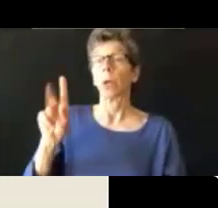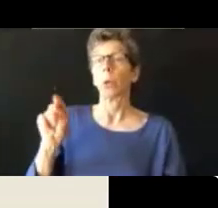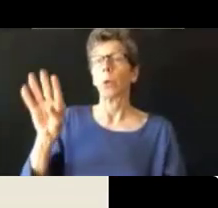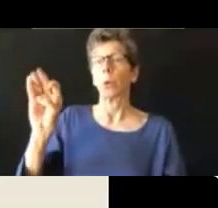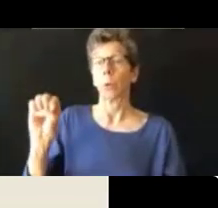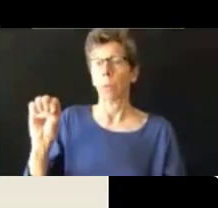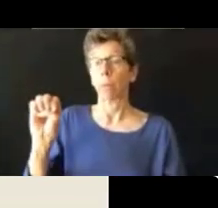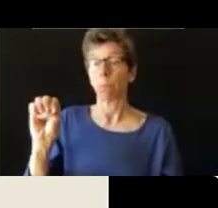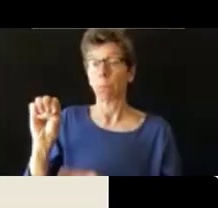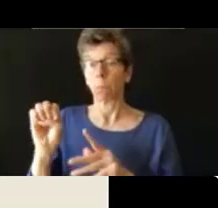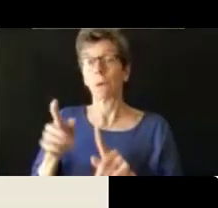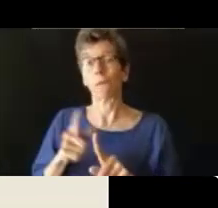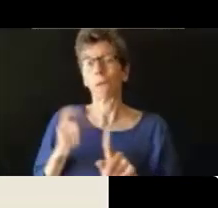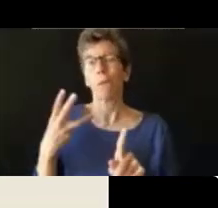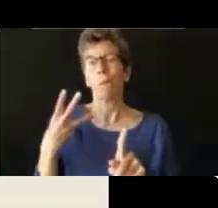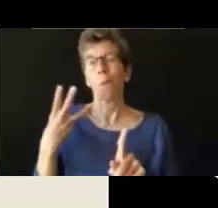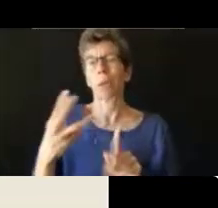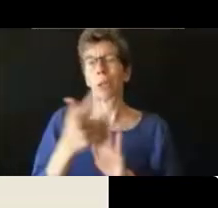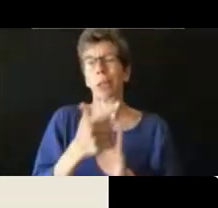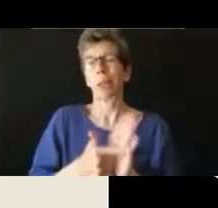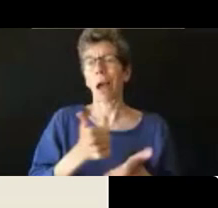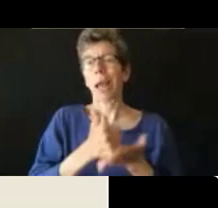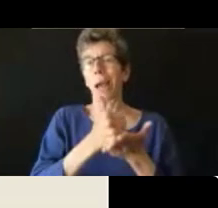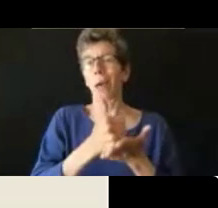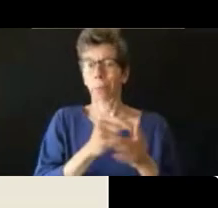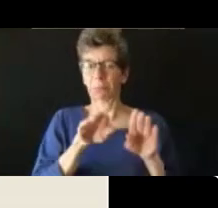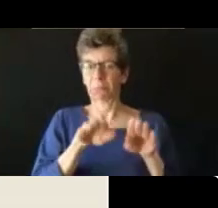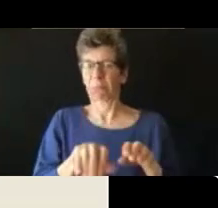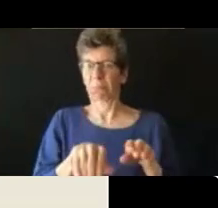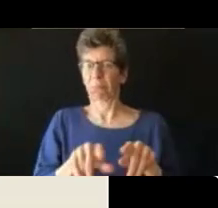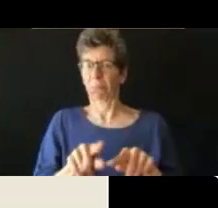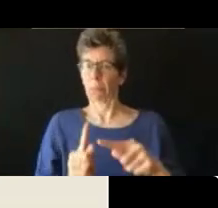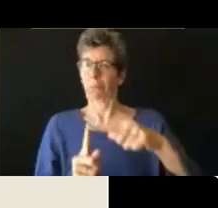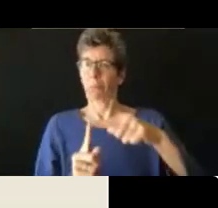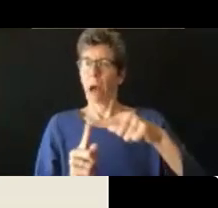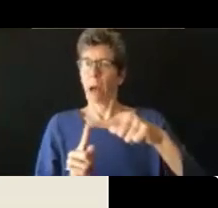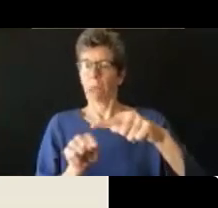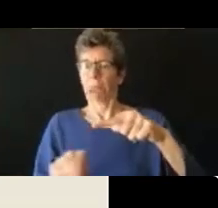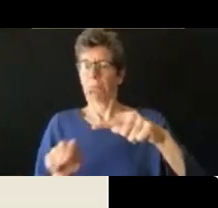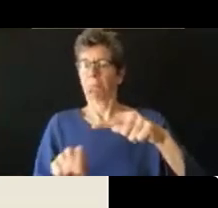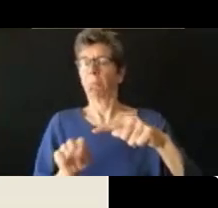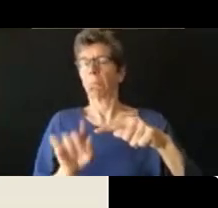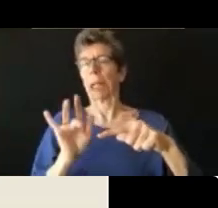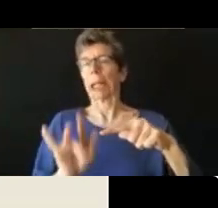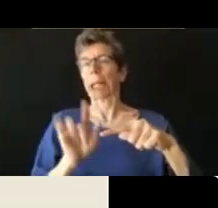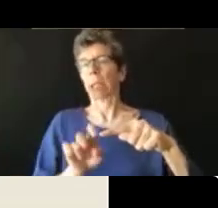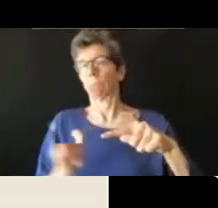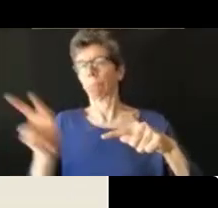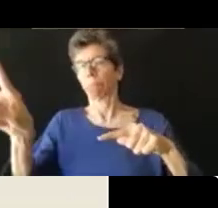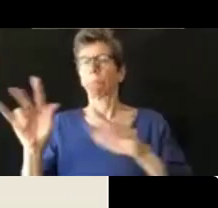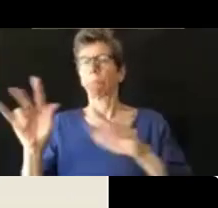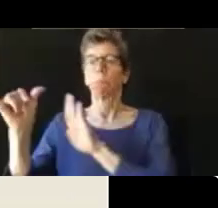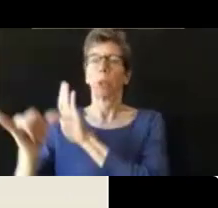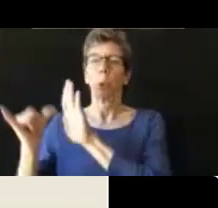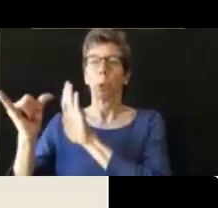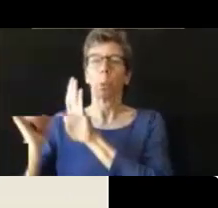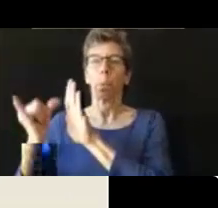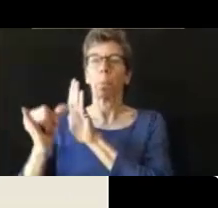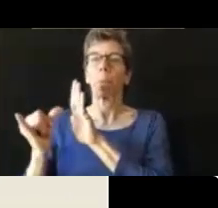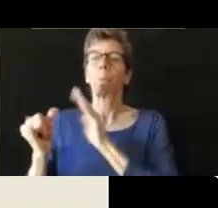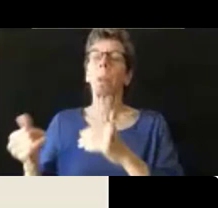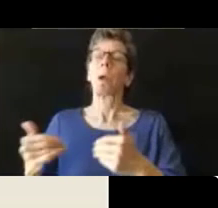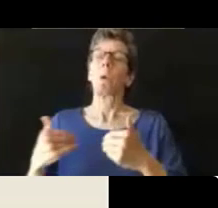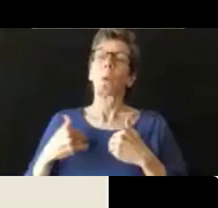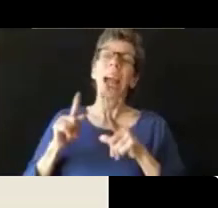YouTube también se mueven a Washington Law Help. Hay un icono chiquitito del lado inferior izquierdo. Hay todo tipo de videos